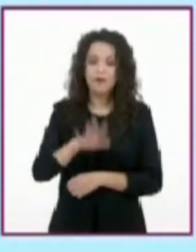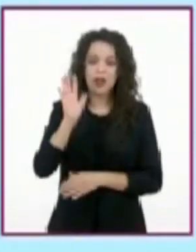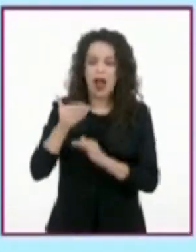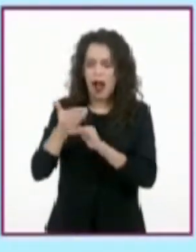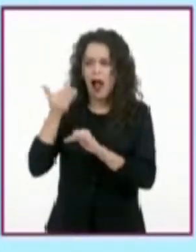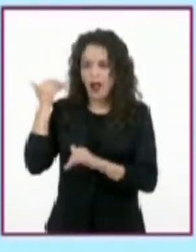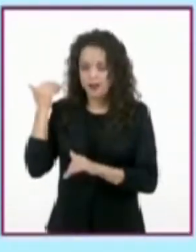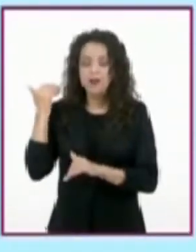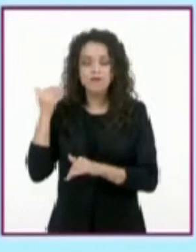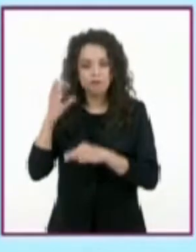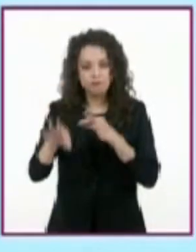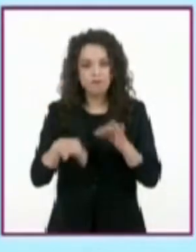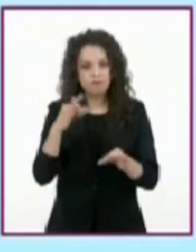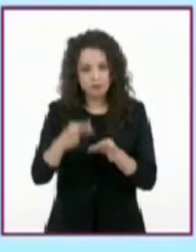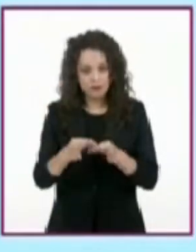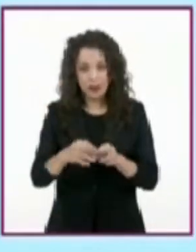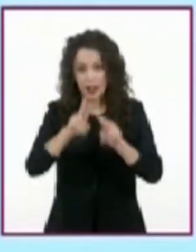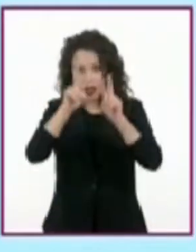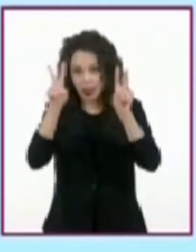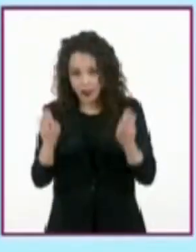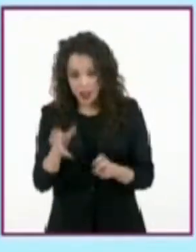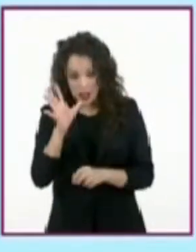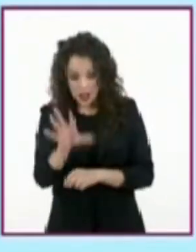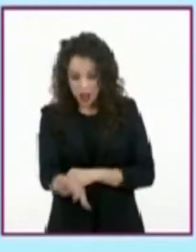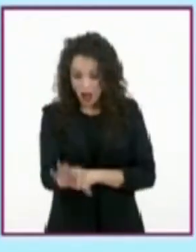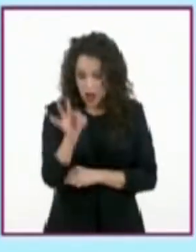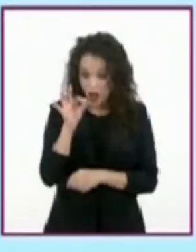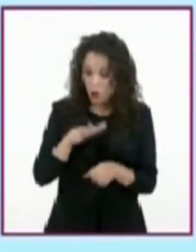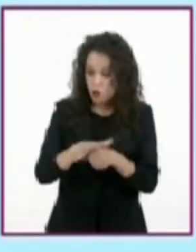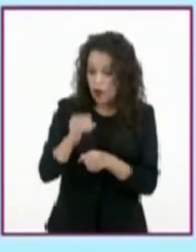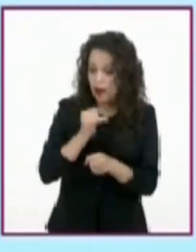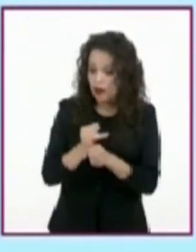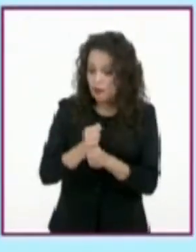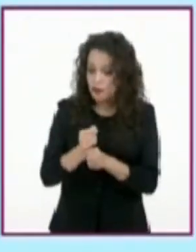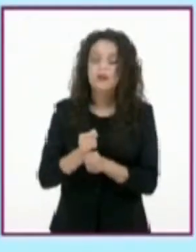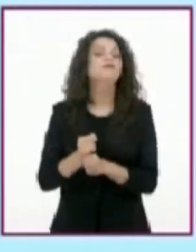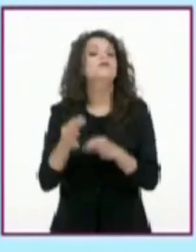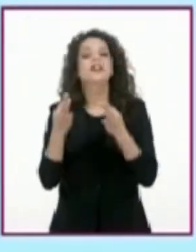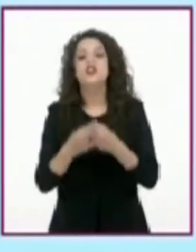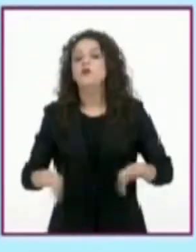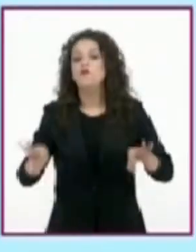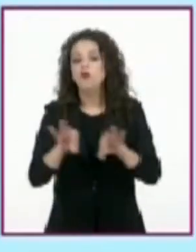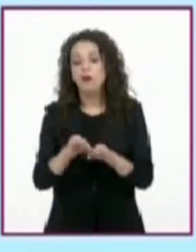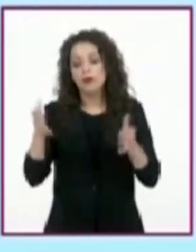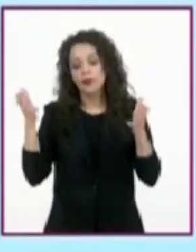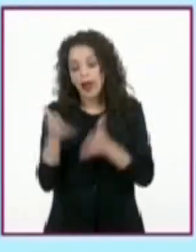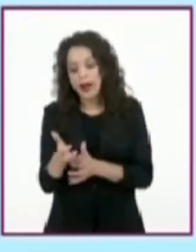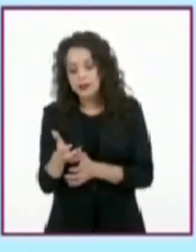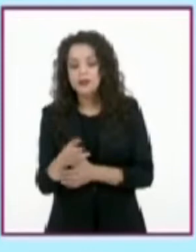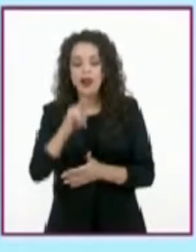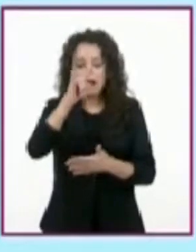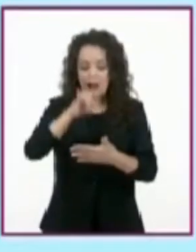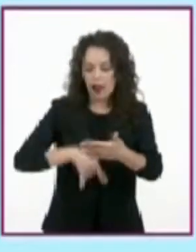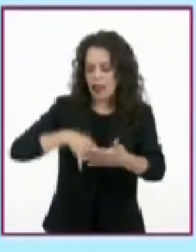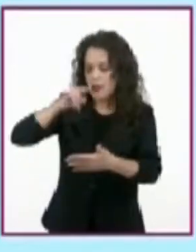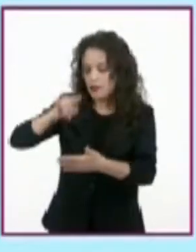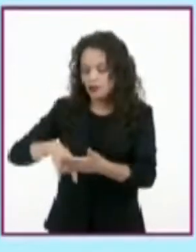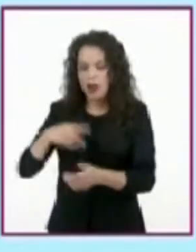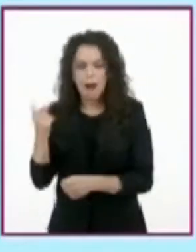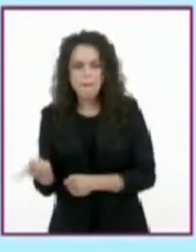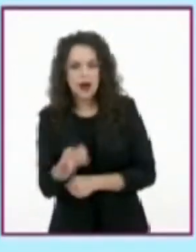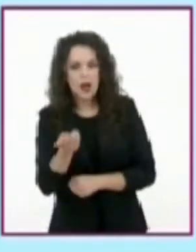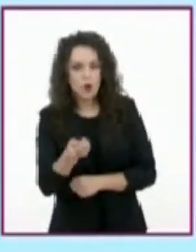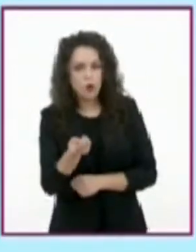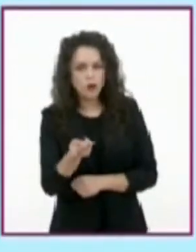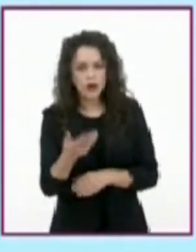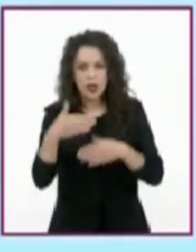una vez definido el tema sobre el que investigan, es indispensable que elaboren un listado de preguntas guía acerca de lo que ya